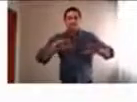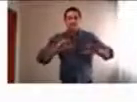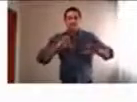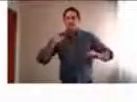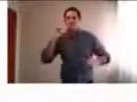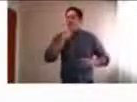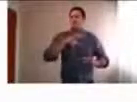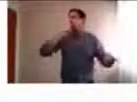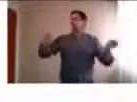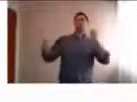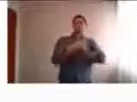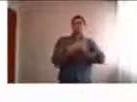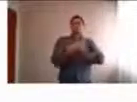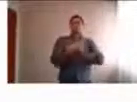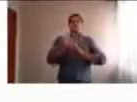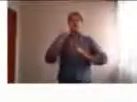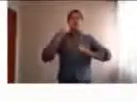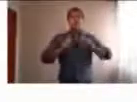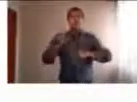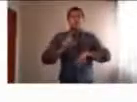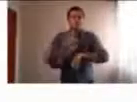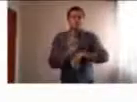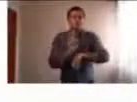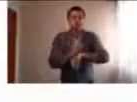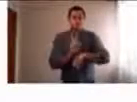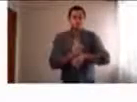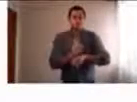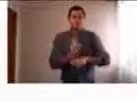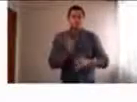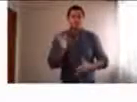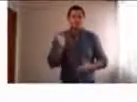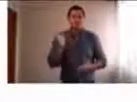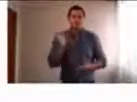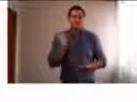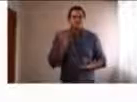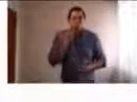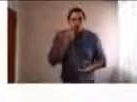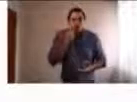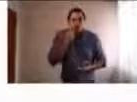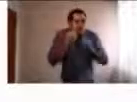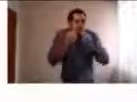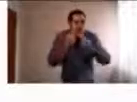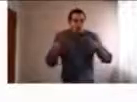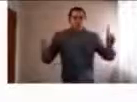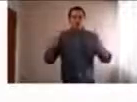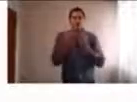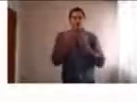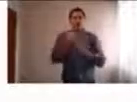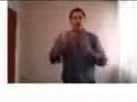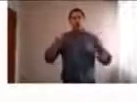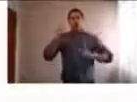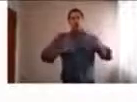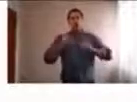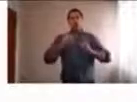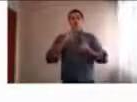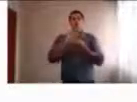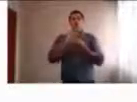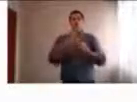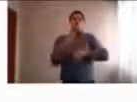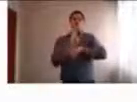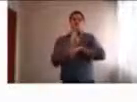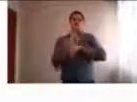algunos docentes ni siquiera hayan tenido la posibilidad de construir un vínculo con sus alumnos. Imagínense con los más